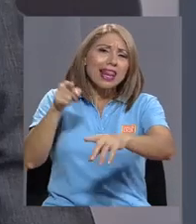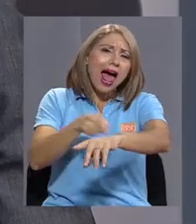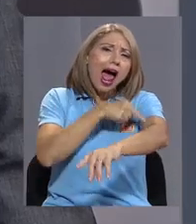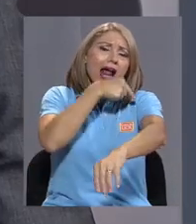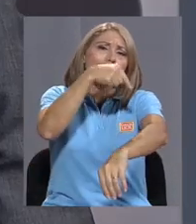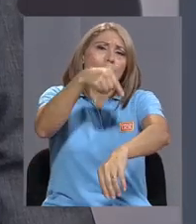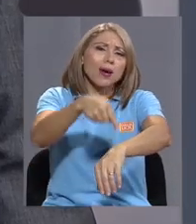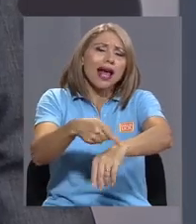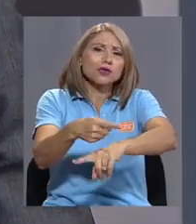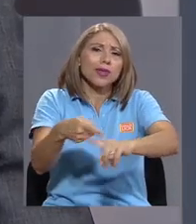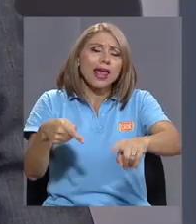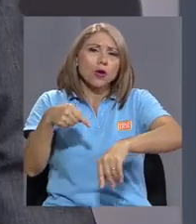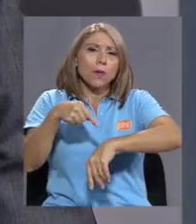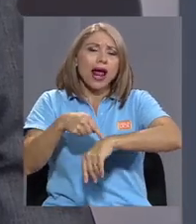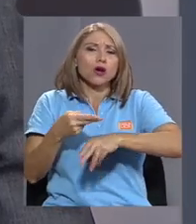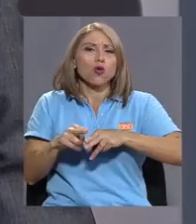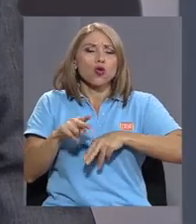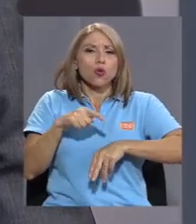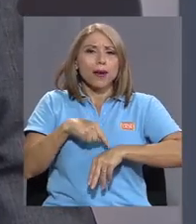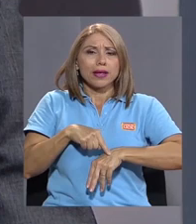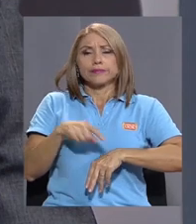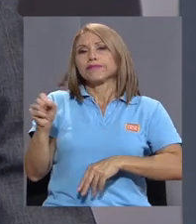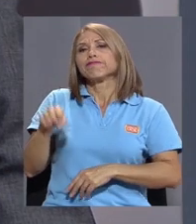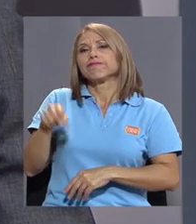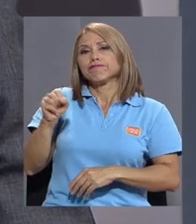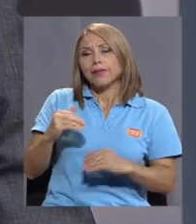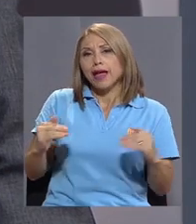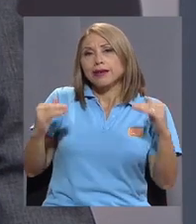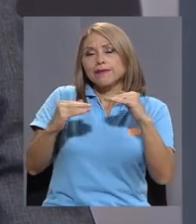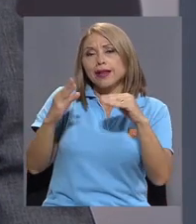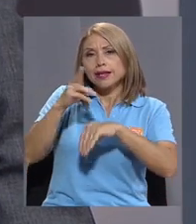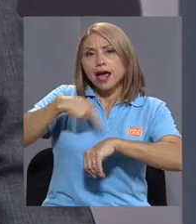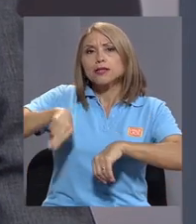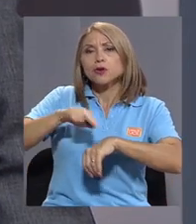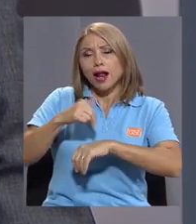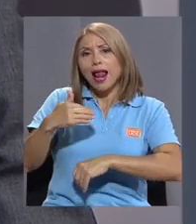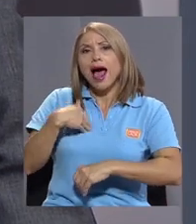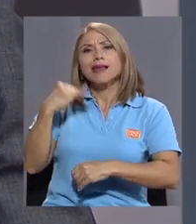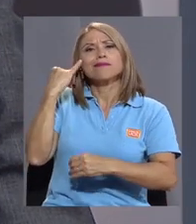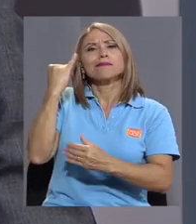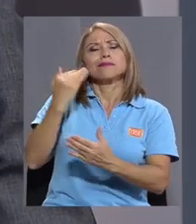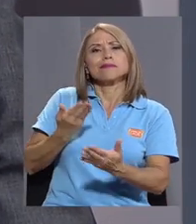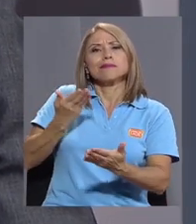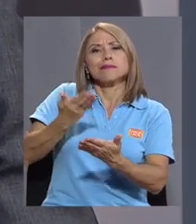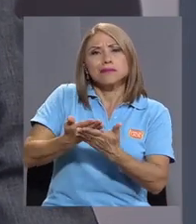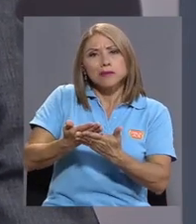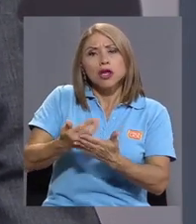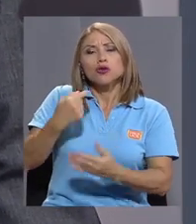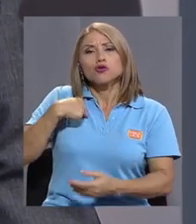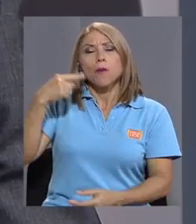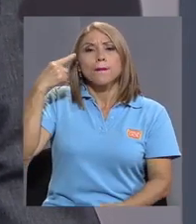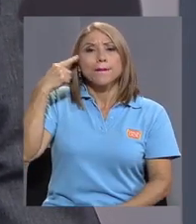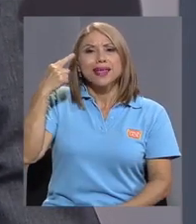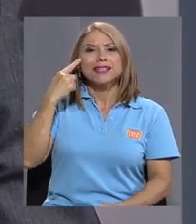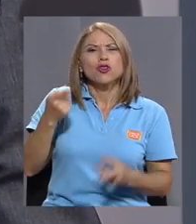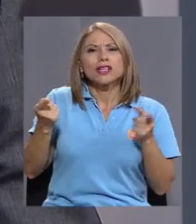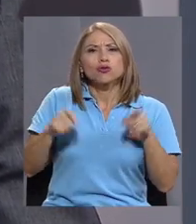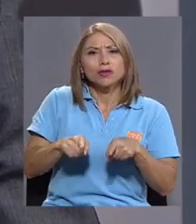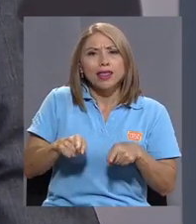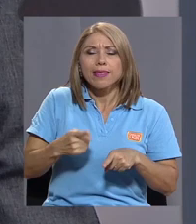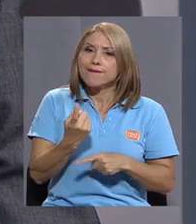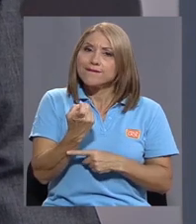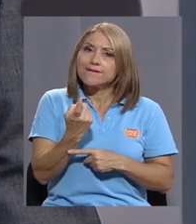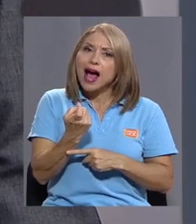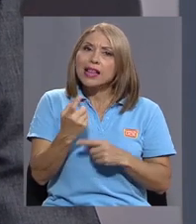plazo? Bueno, si hay iniciativas a nivel nacional para lograr esto, yo pienso que lo que sucede es que falta